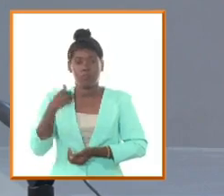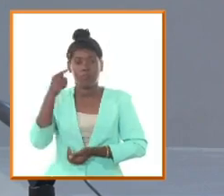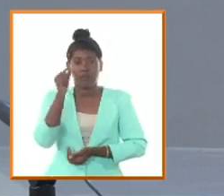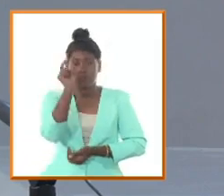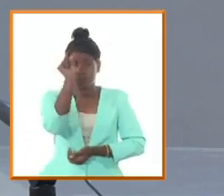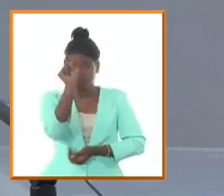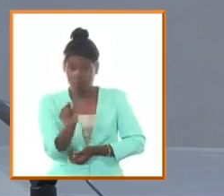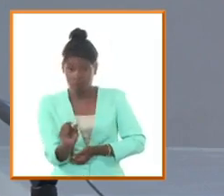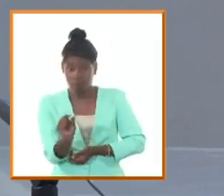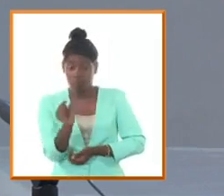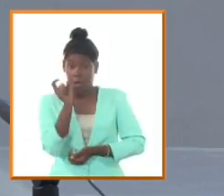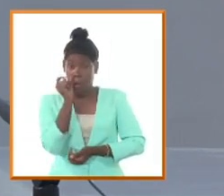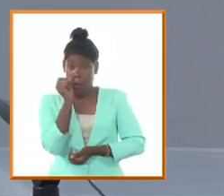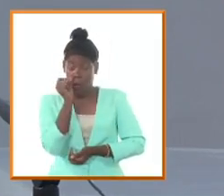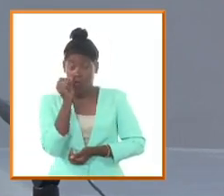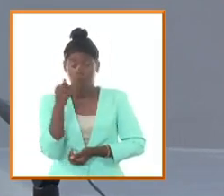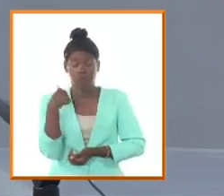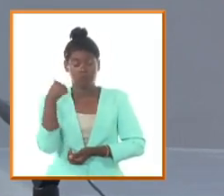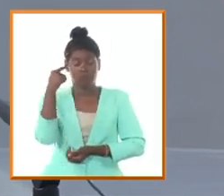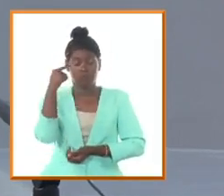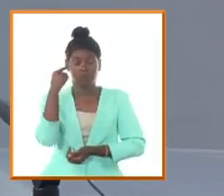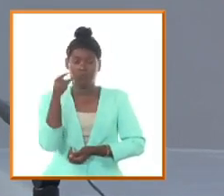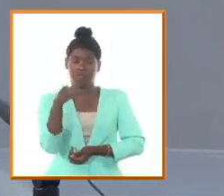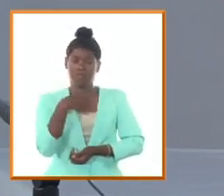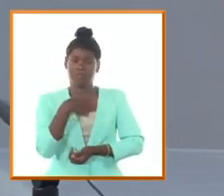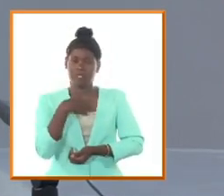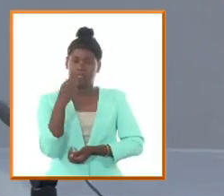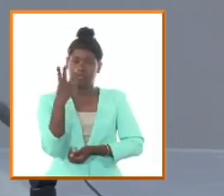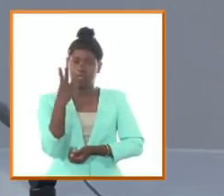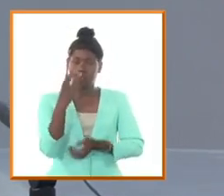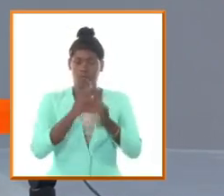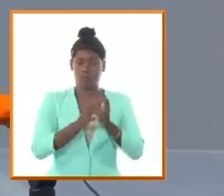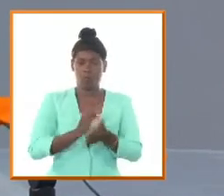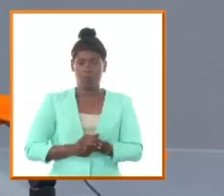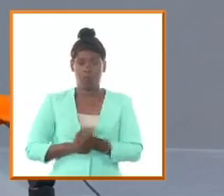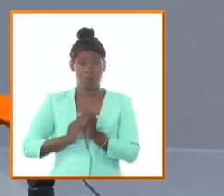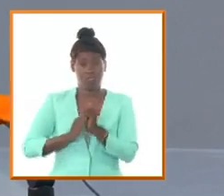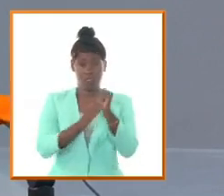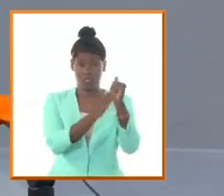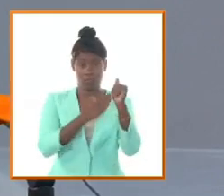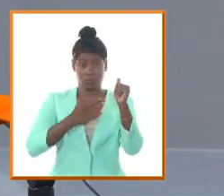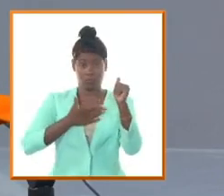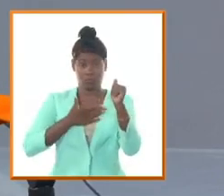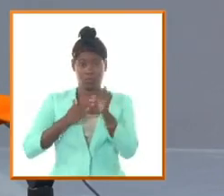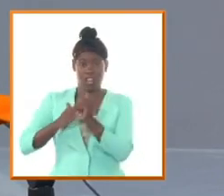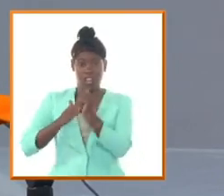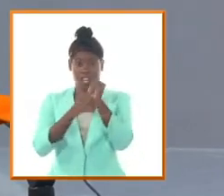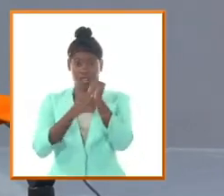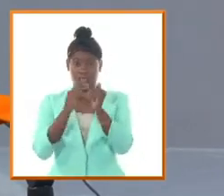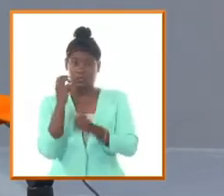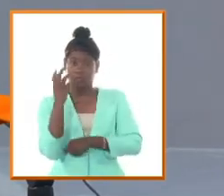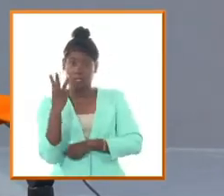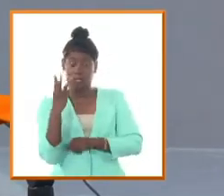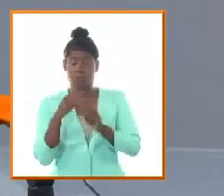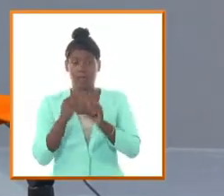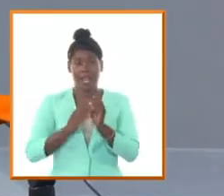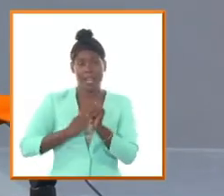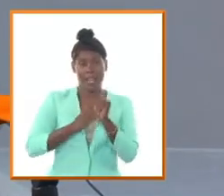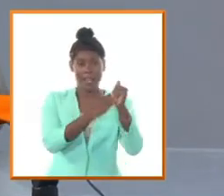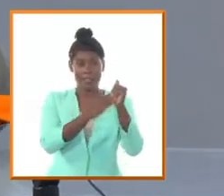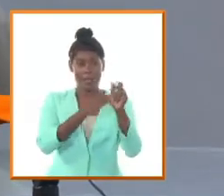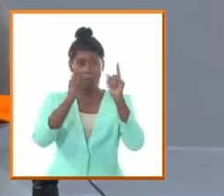fundamentales el patriota el líder político y el líder militar Ramón fue sin duda un militar brillante que